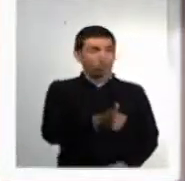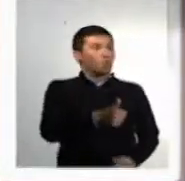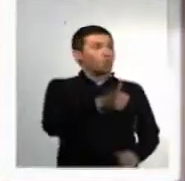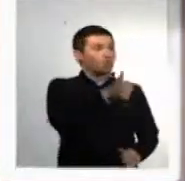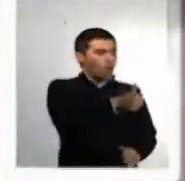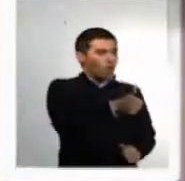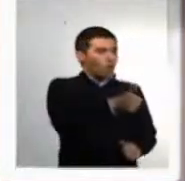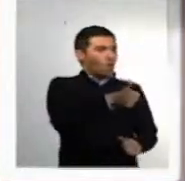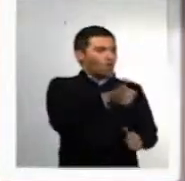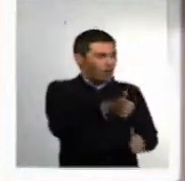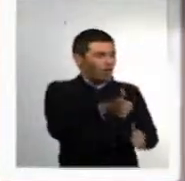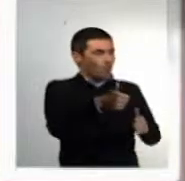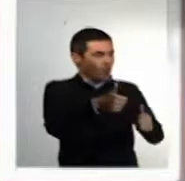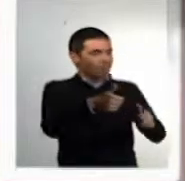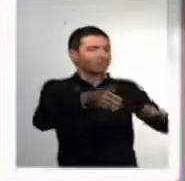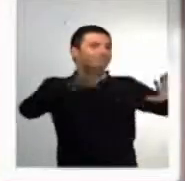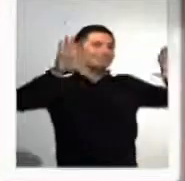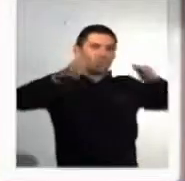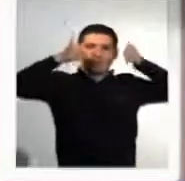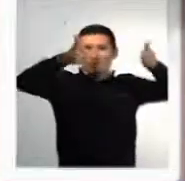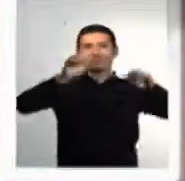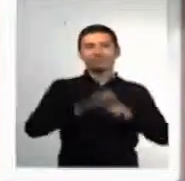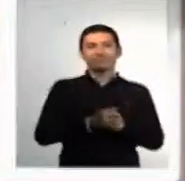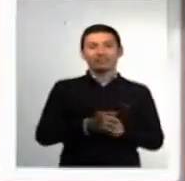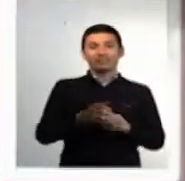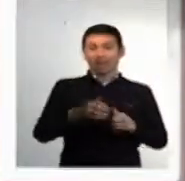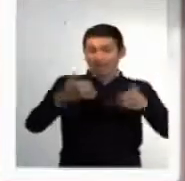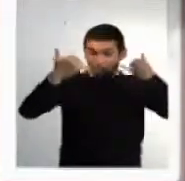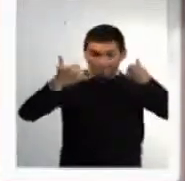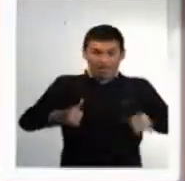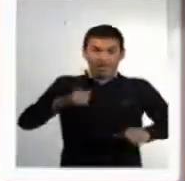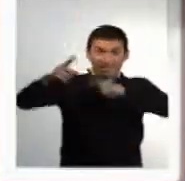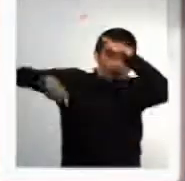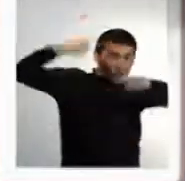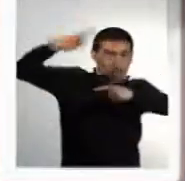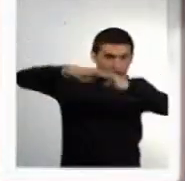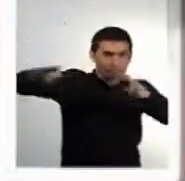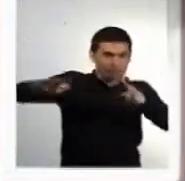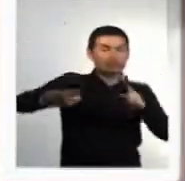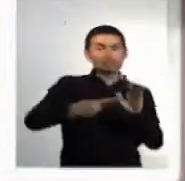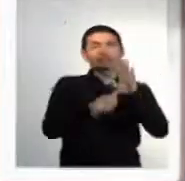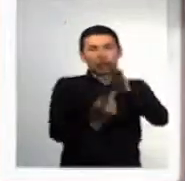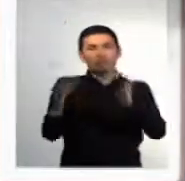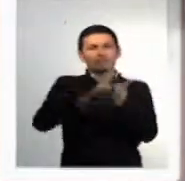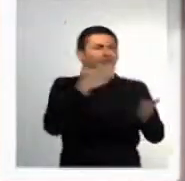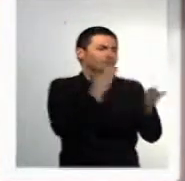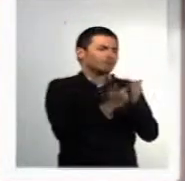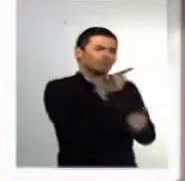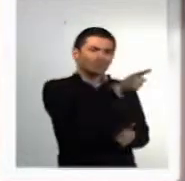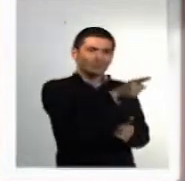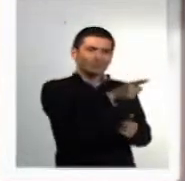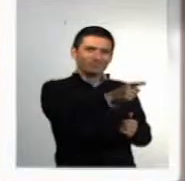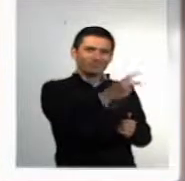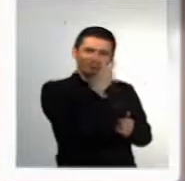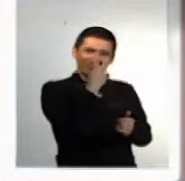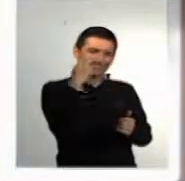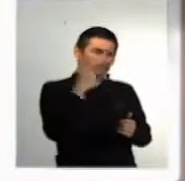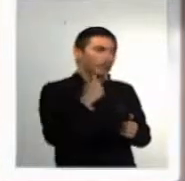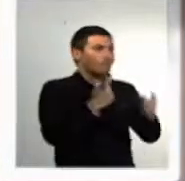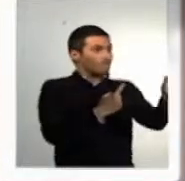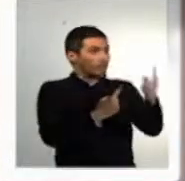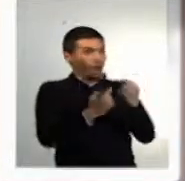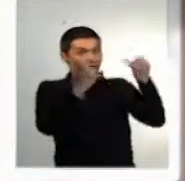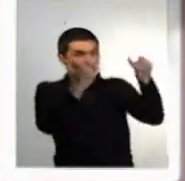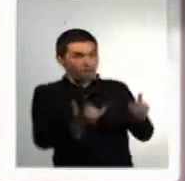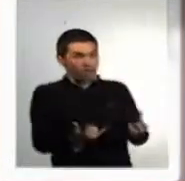breve dos veces bueno hemos llegado al final de nuestra emisión así es que nos vamos a ver en ocho días pero quiero agradecer antes a nuestro amigo Germán que muy amablemente nos